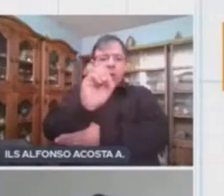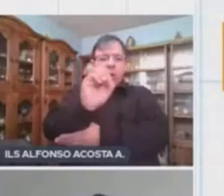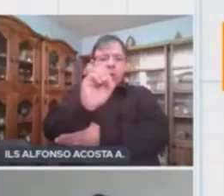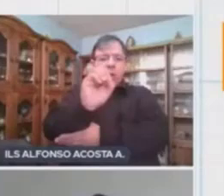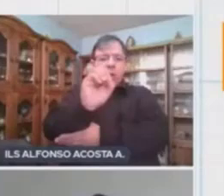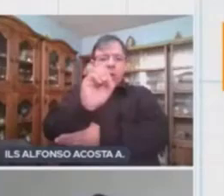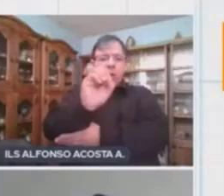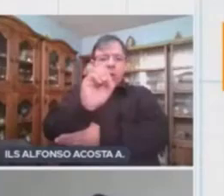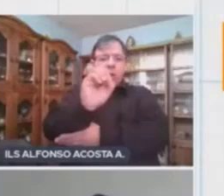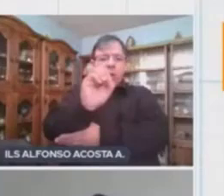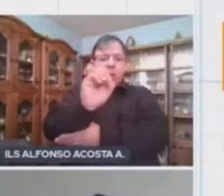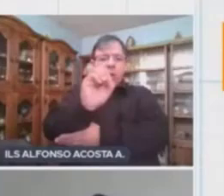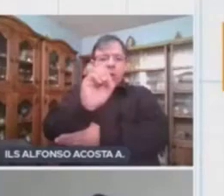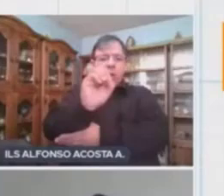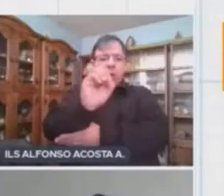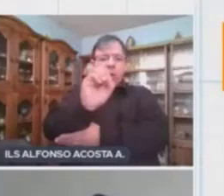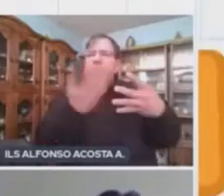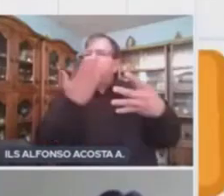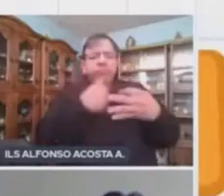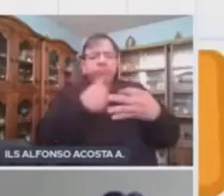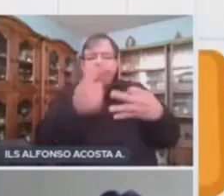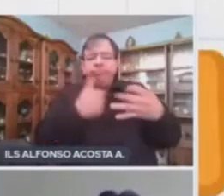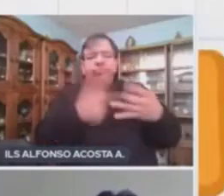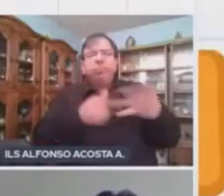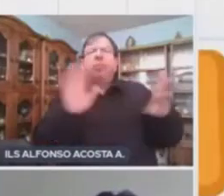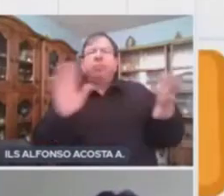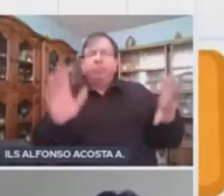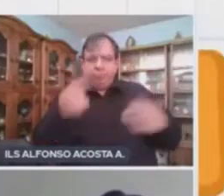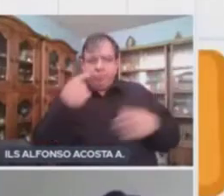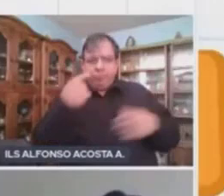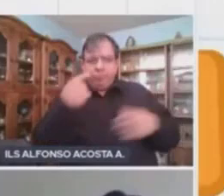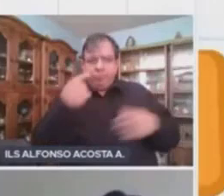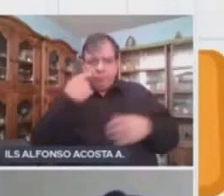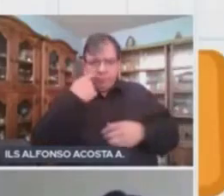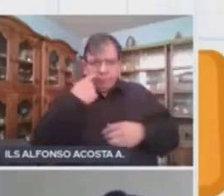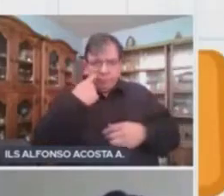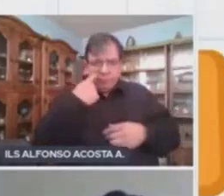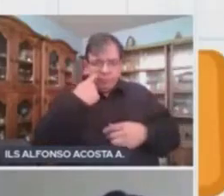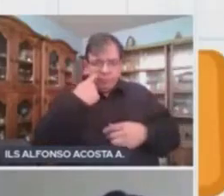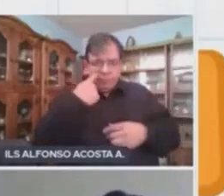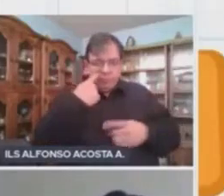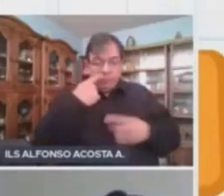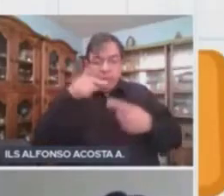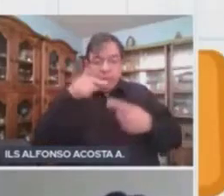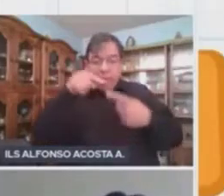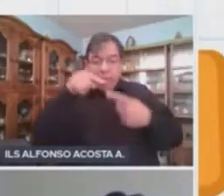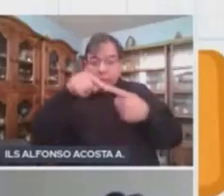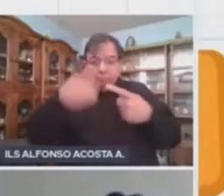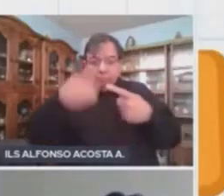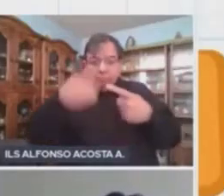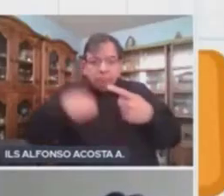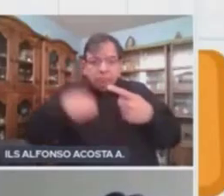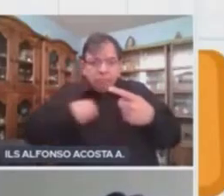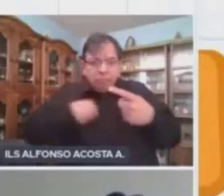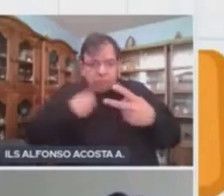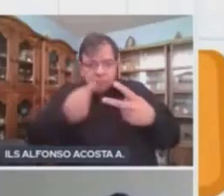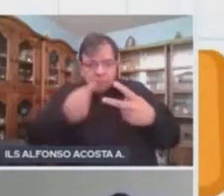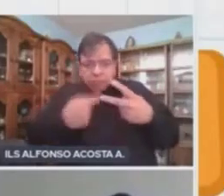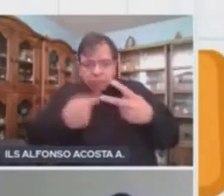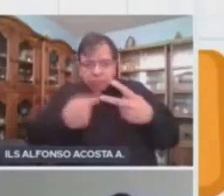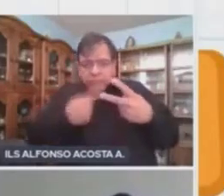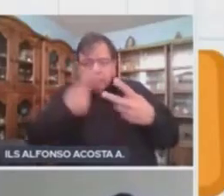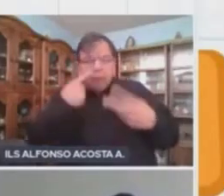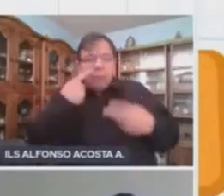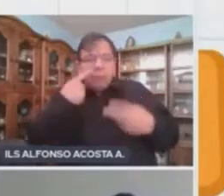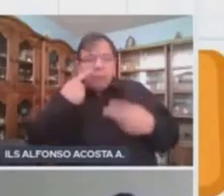Por ejemplo, seres vivos. Tenemos, en el inciso A, nos habla